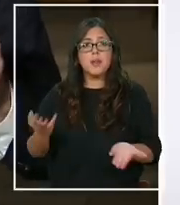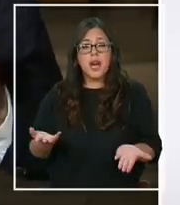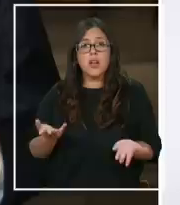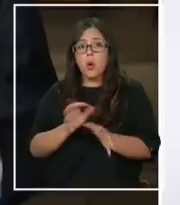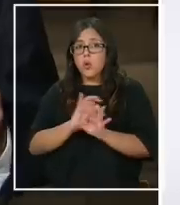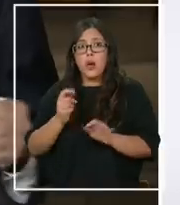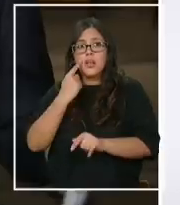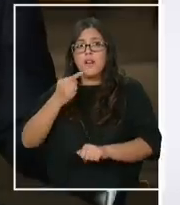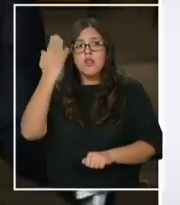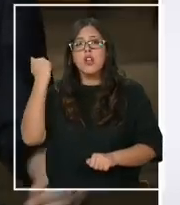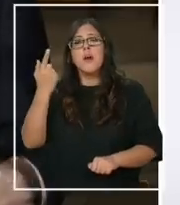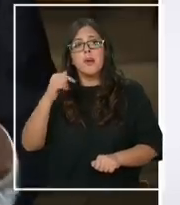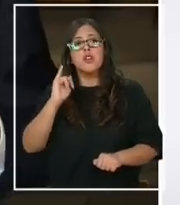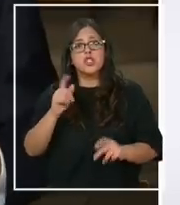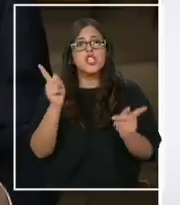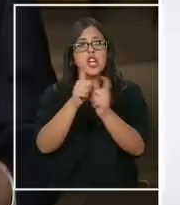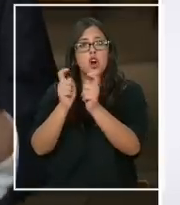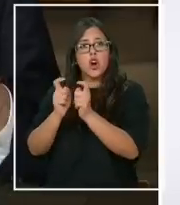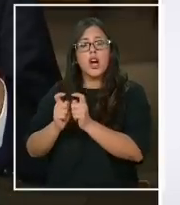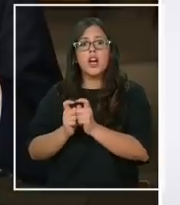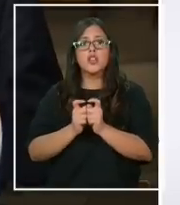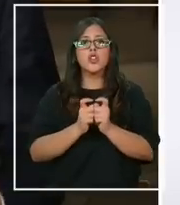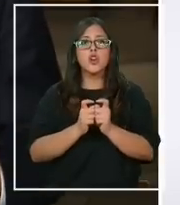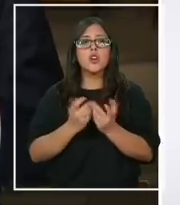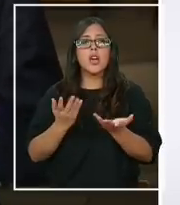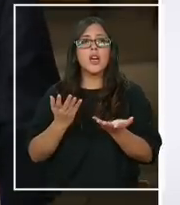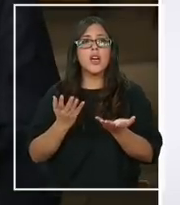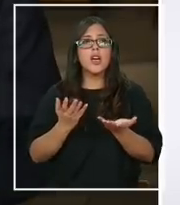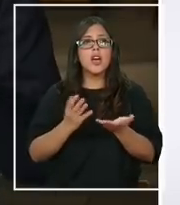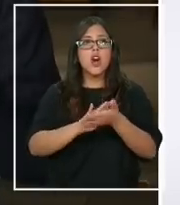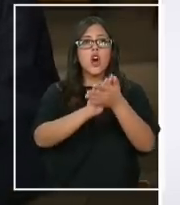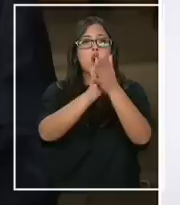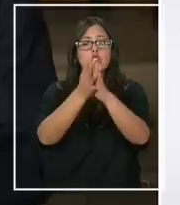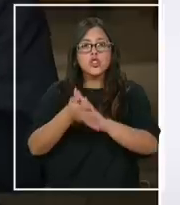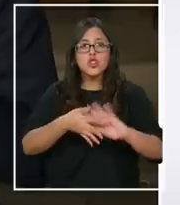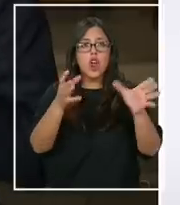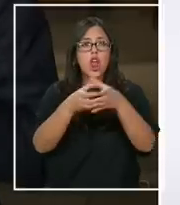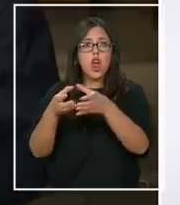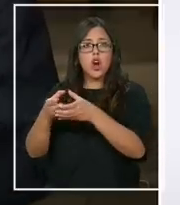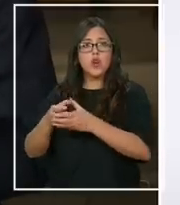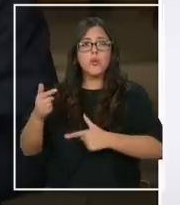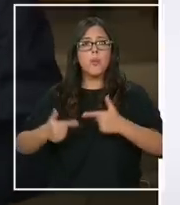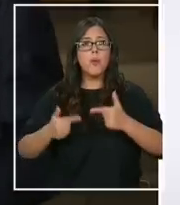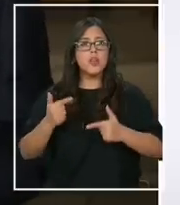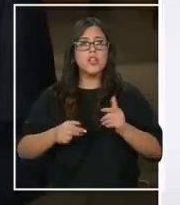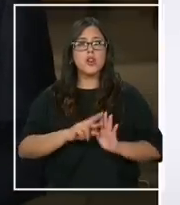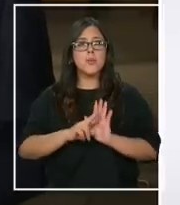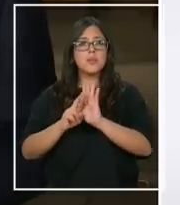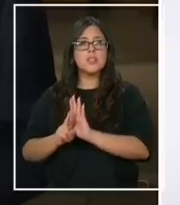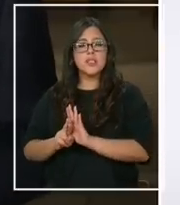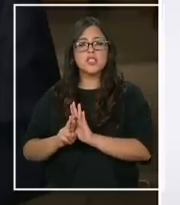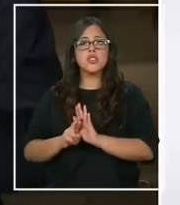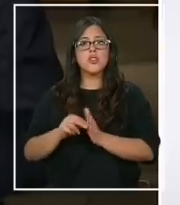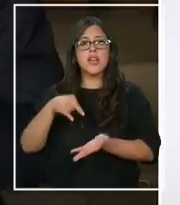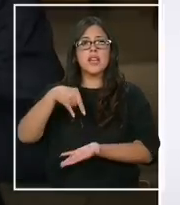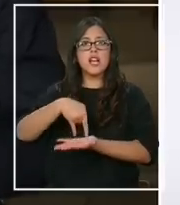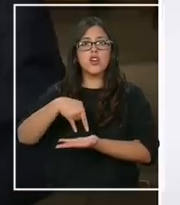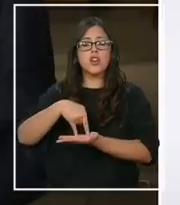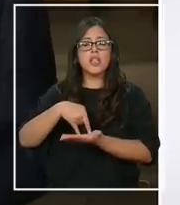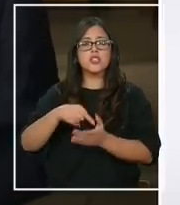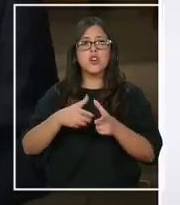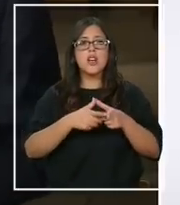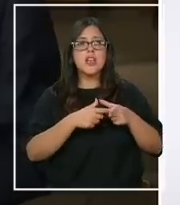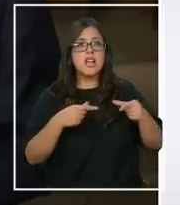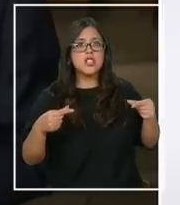Pero sí he establecido contacto con todos y he señalado que me voy a reunir con todas las bancadas que tienen representación en el Congreso Nacional. Con todos y